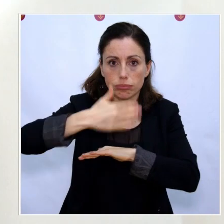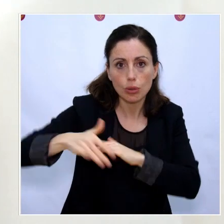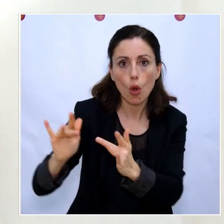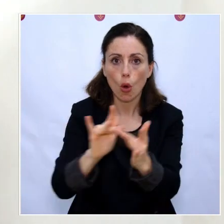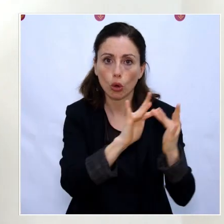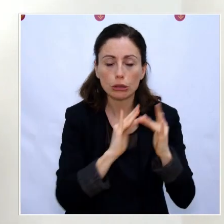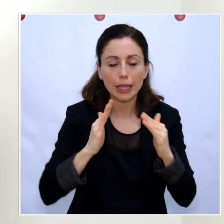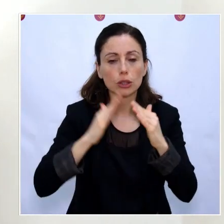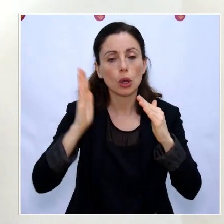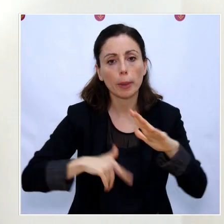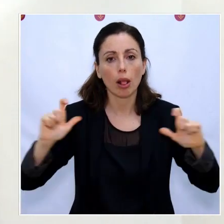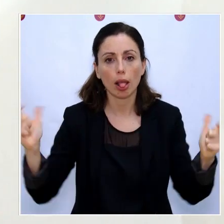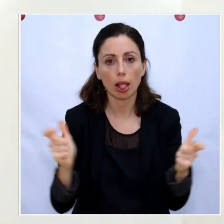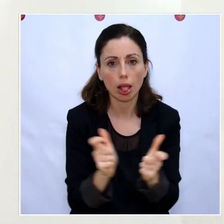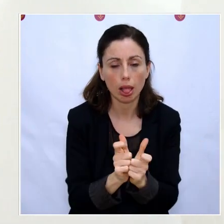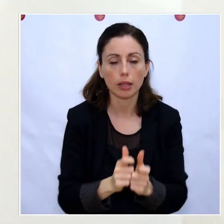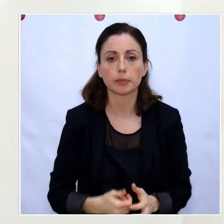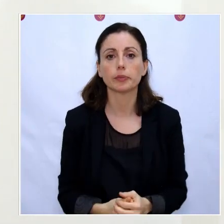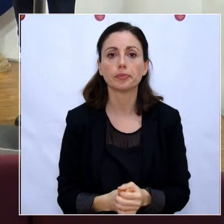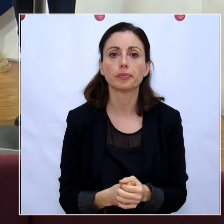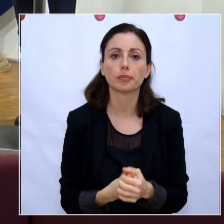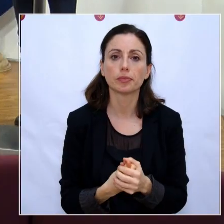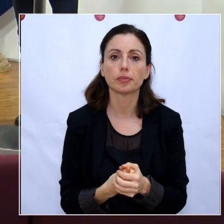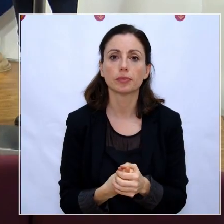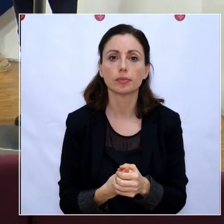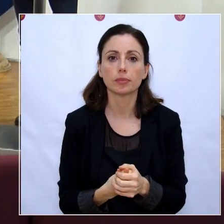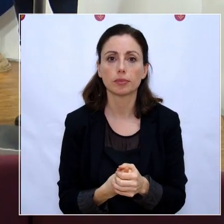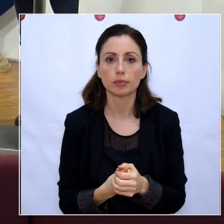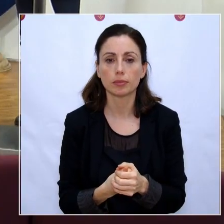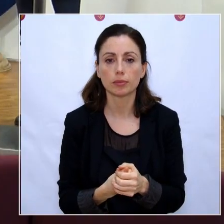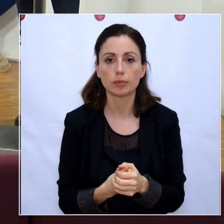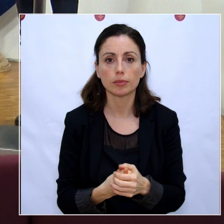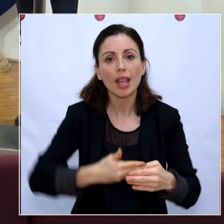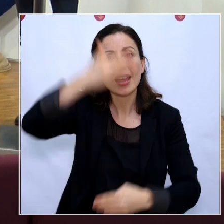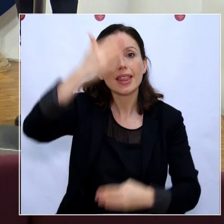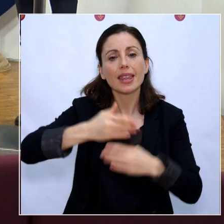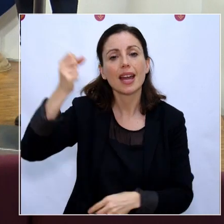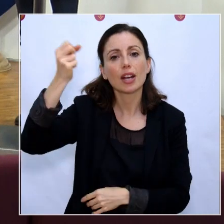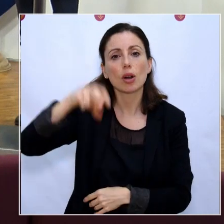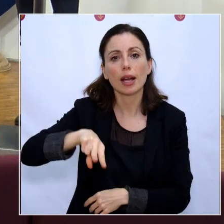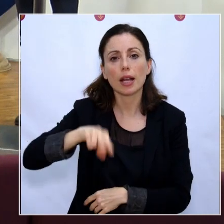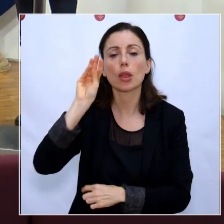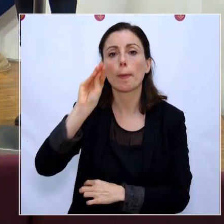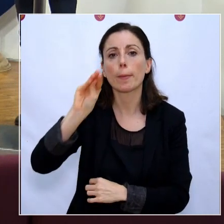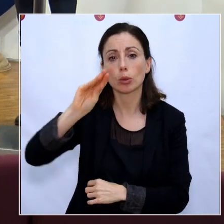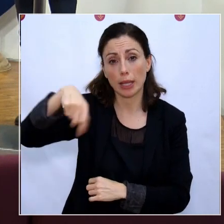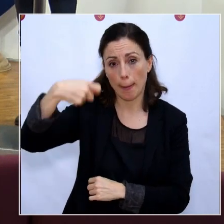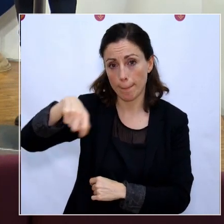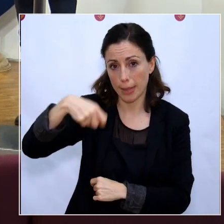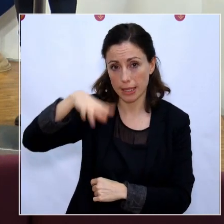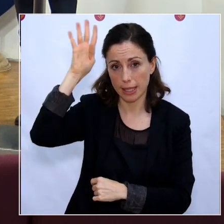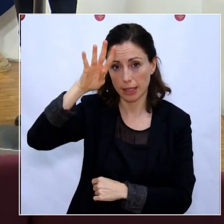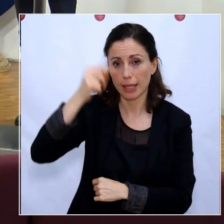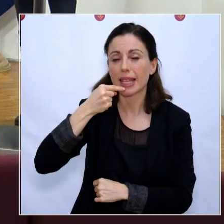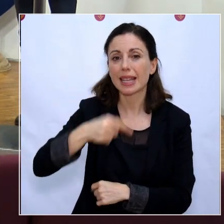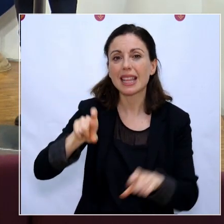instrumento o de alguna manera hay aglomeraciones de gente. Desde el diario La Razón, Carmen Quintero plantea al presidente que los empresarios se